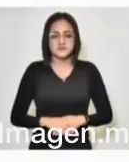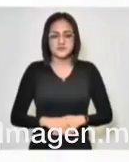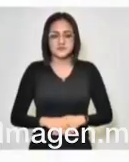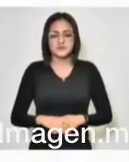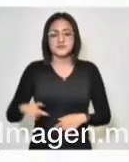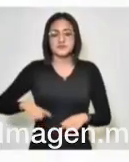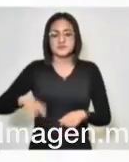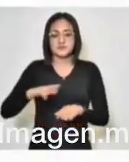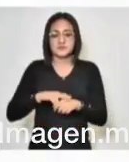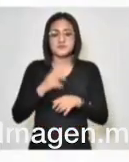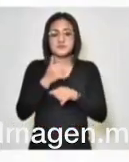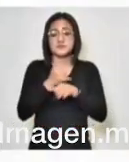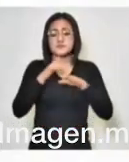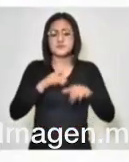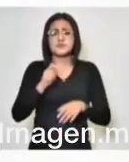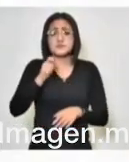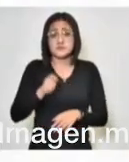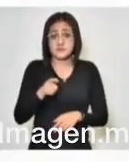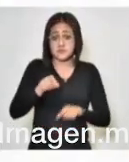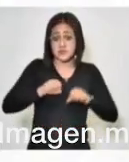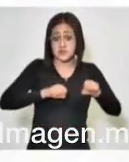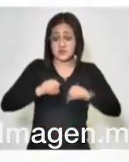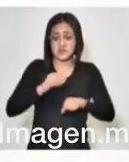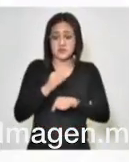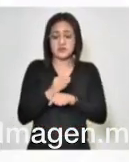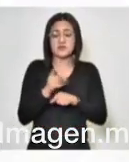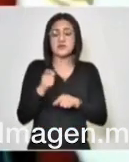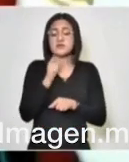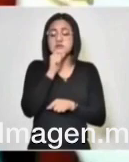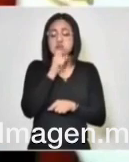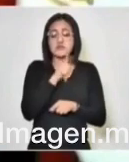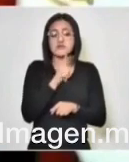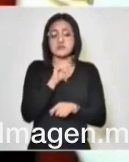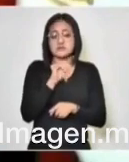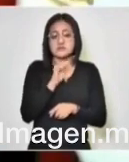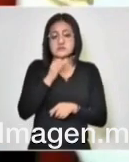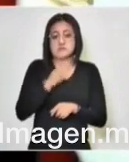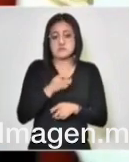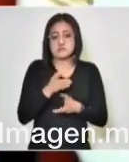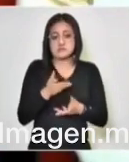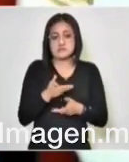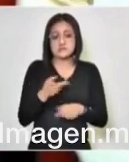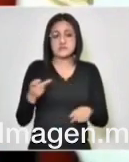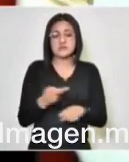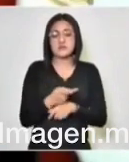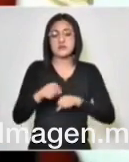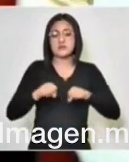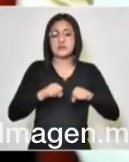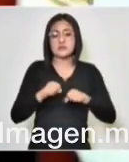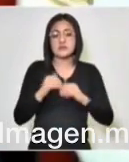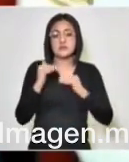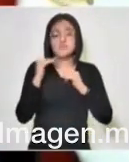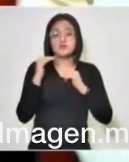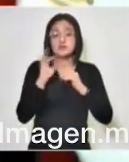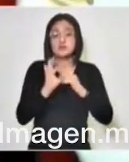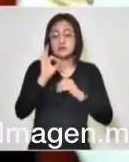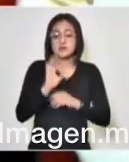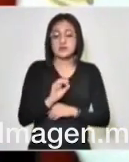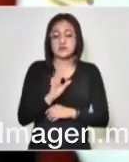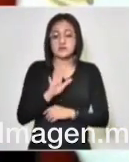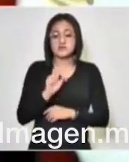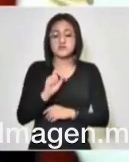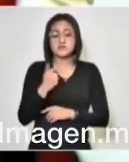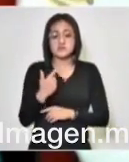Gobernador, informa que el Sismológico Nacional ha rectificado la información y se trató de un sismo magnitud 5